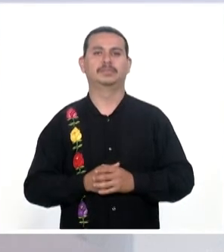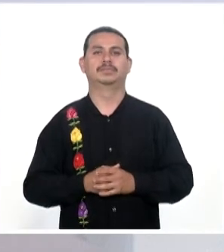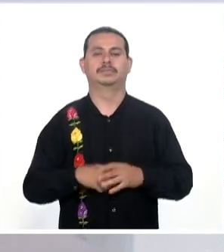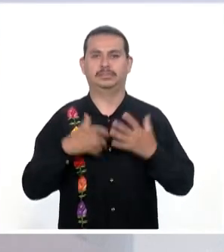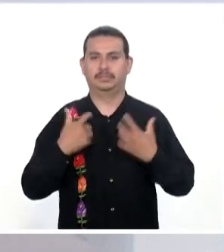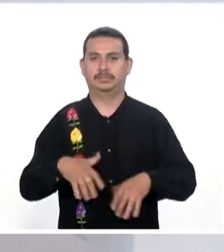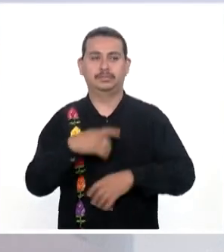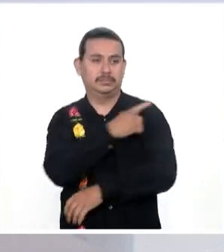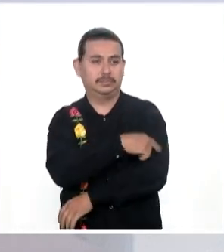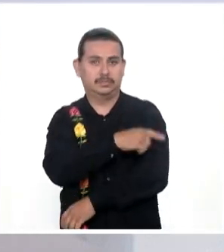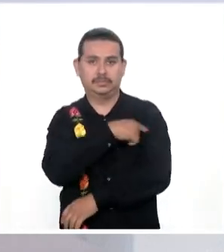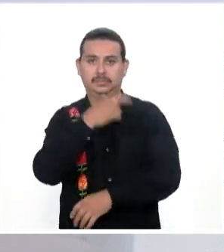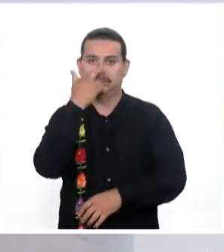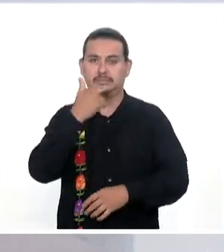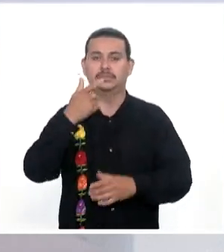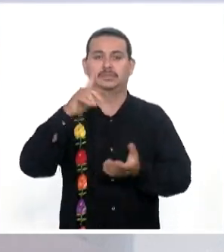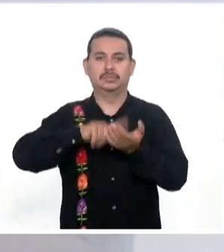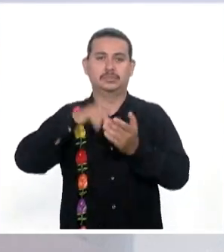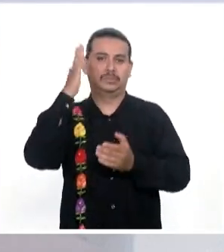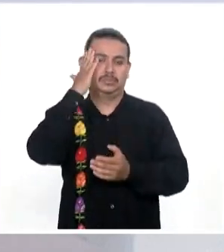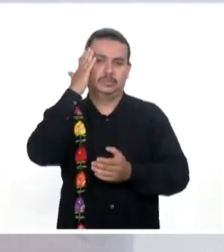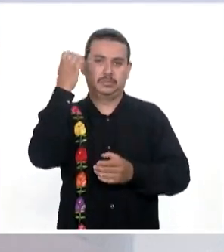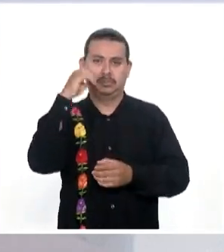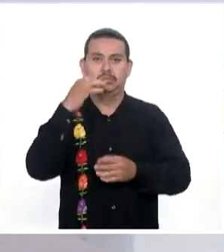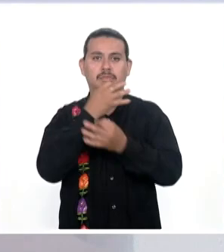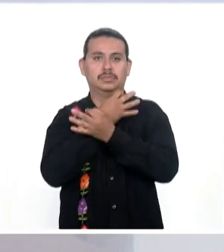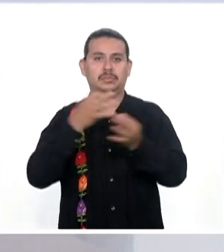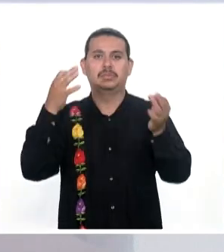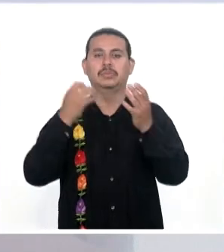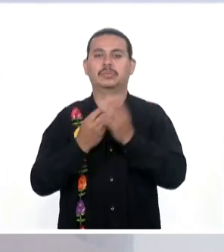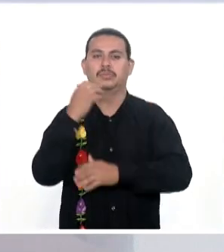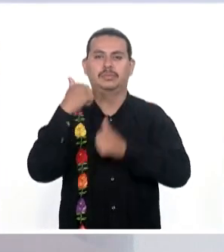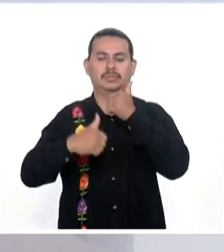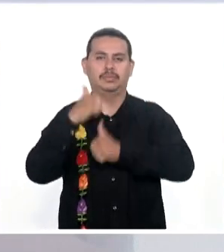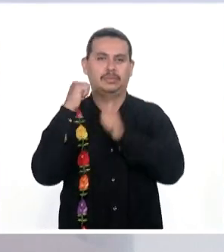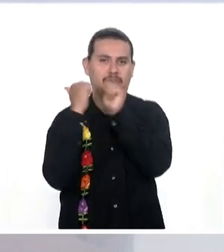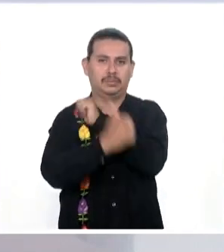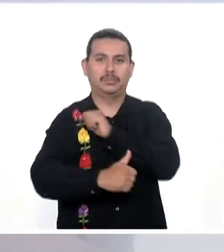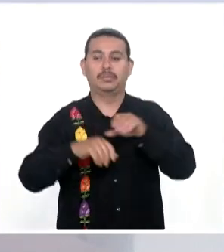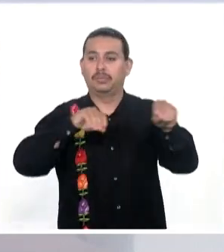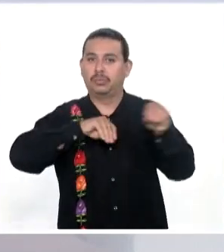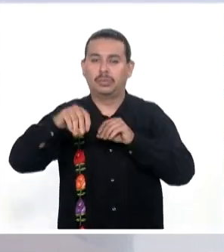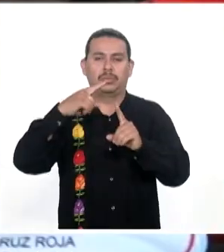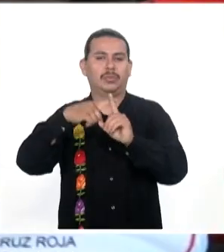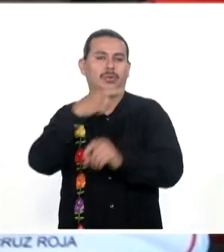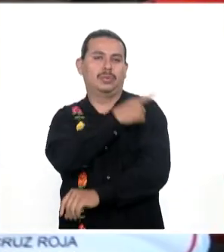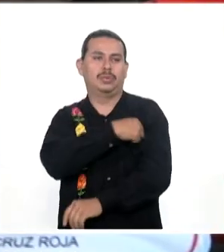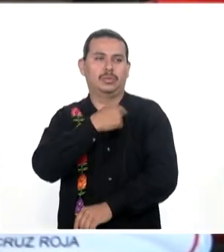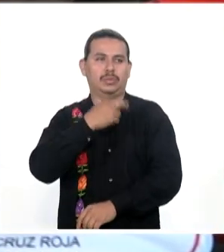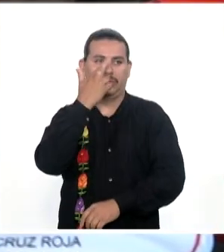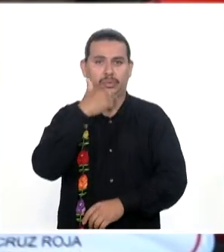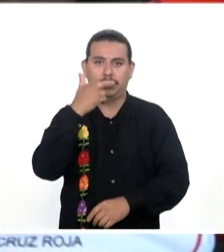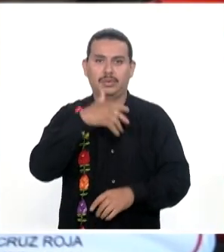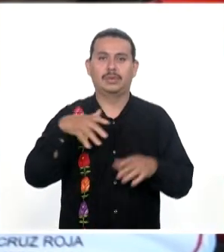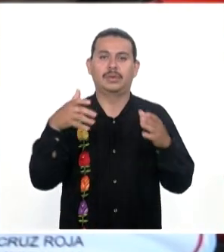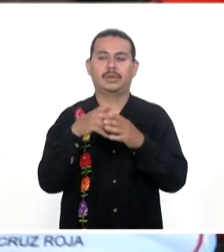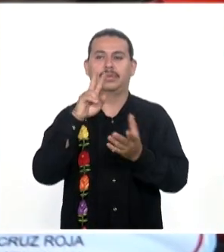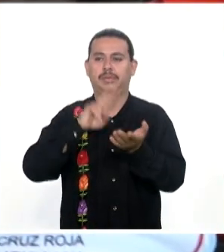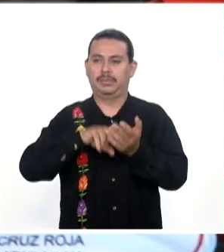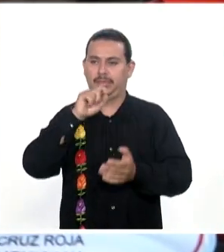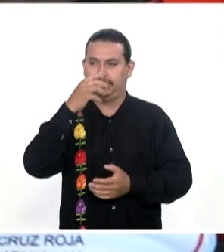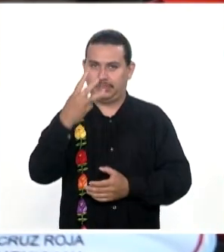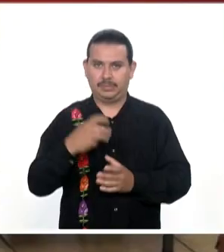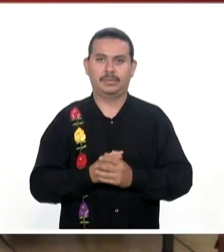La Cruz Roja Mexicana Delegación Oaxaca Anunció La carrera Atlética Muévete Por la Cruz Roja Edición